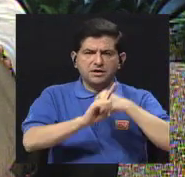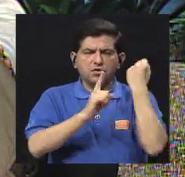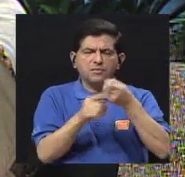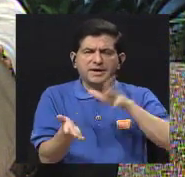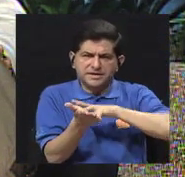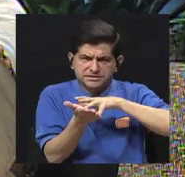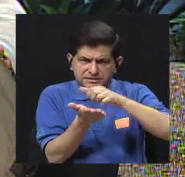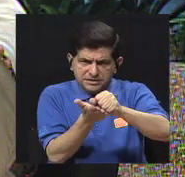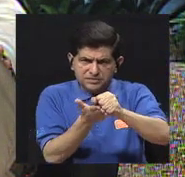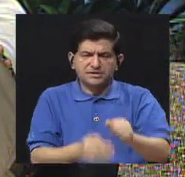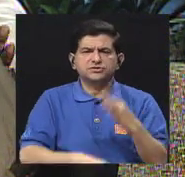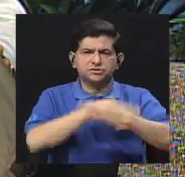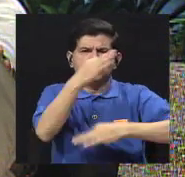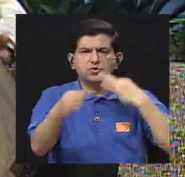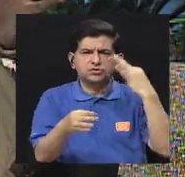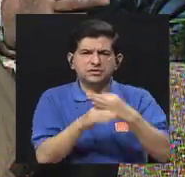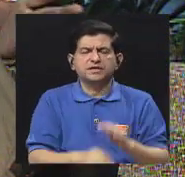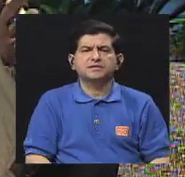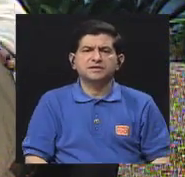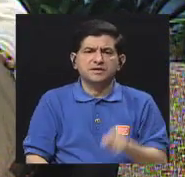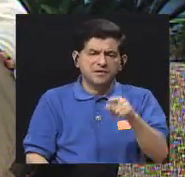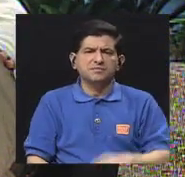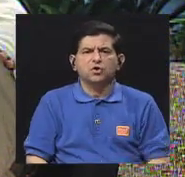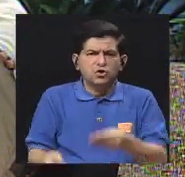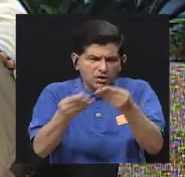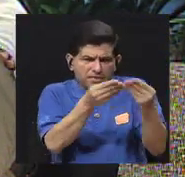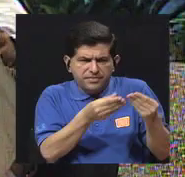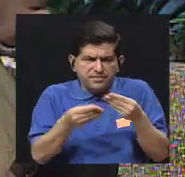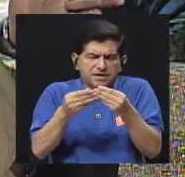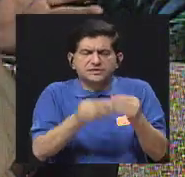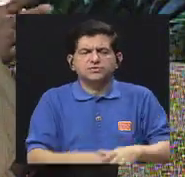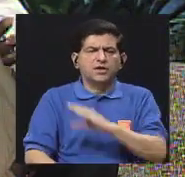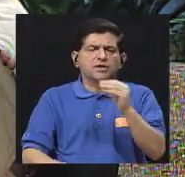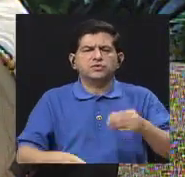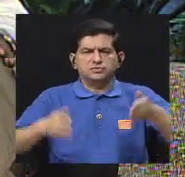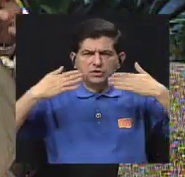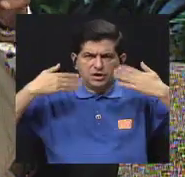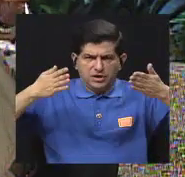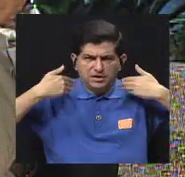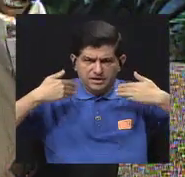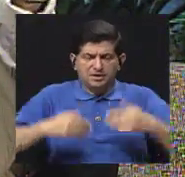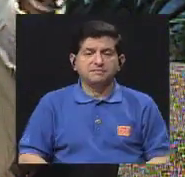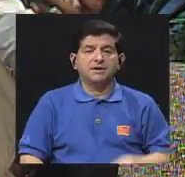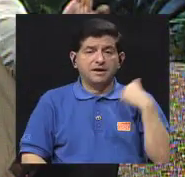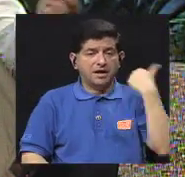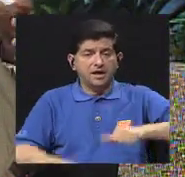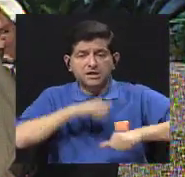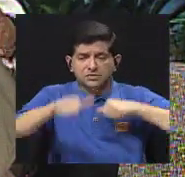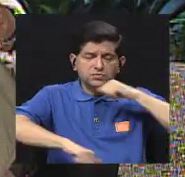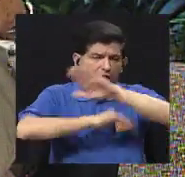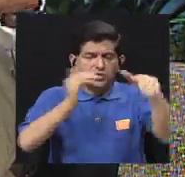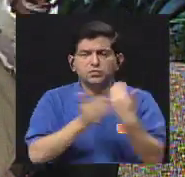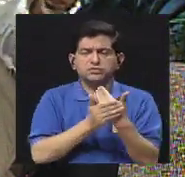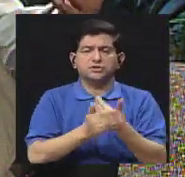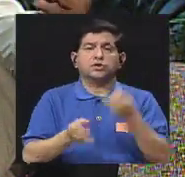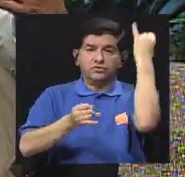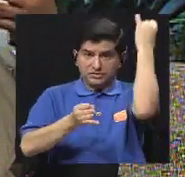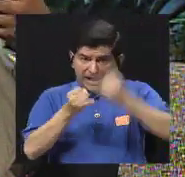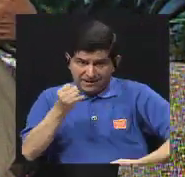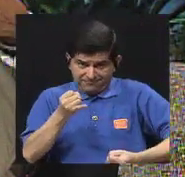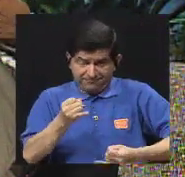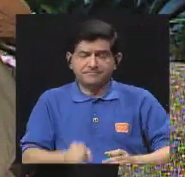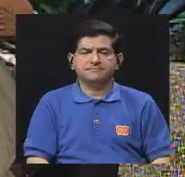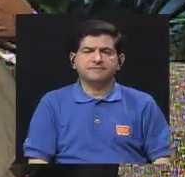desastres de origen geofísico y meteorológico. Entonces, es un esfuerzo de todos porque todos al final,